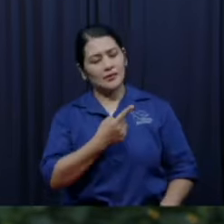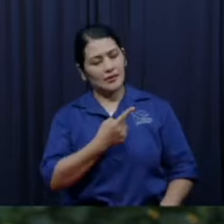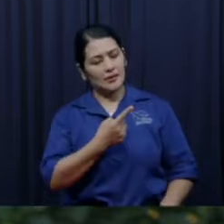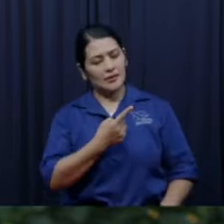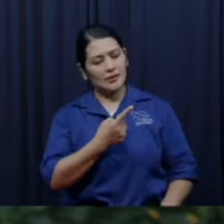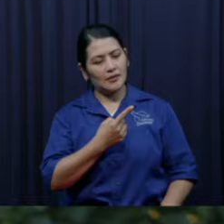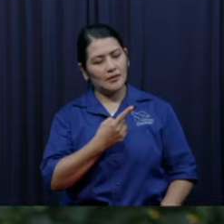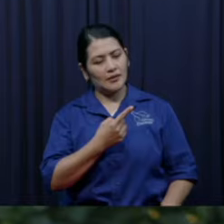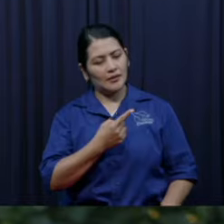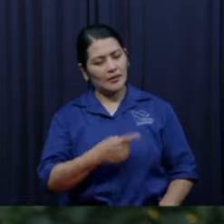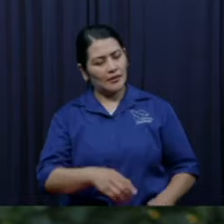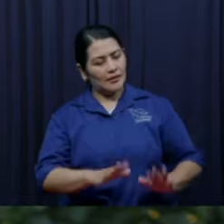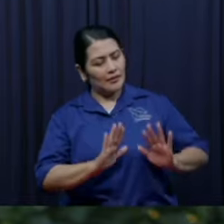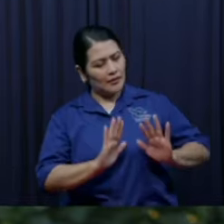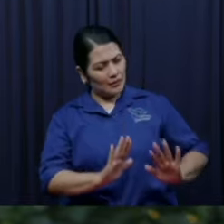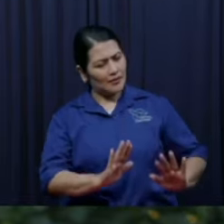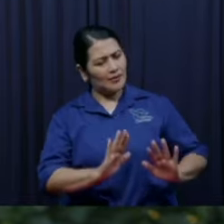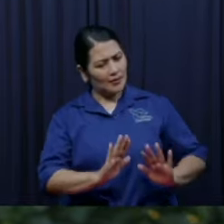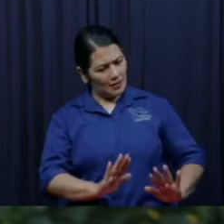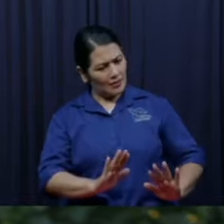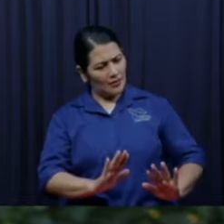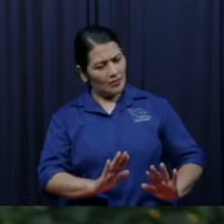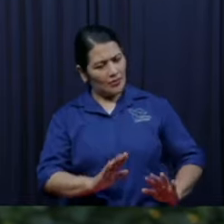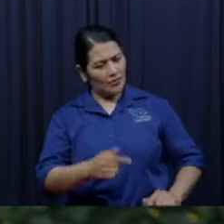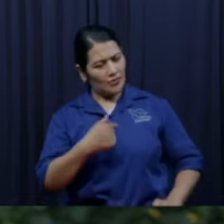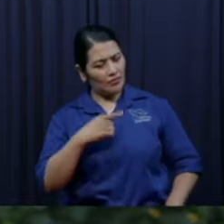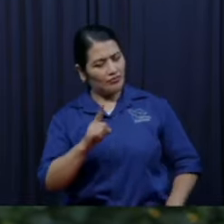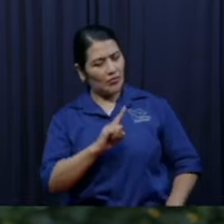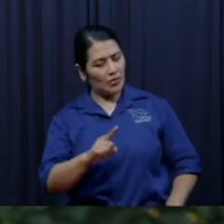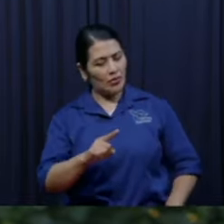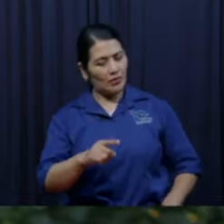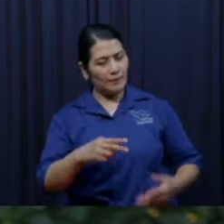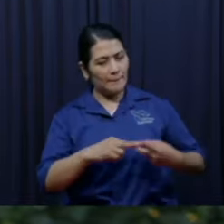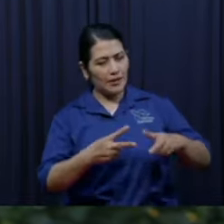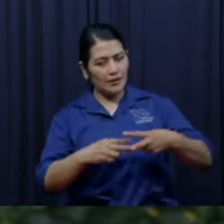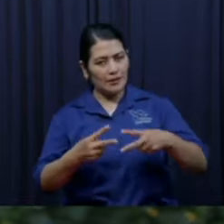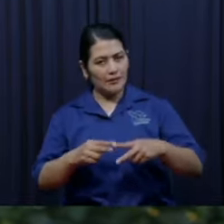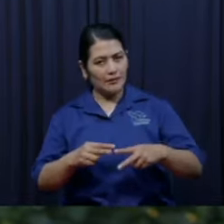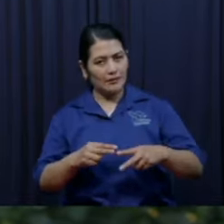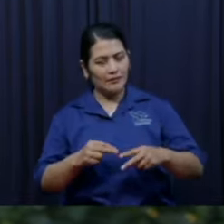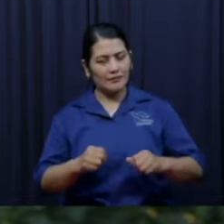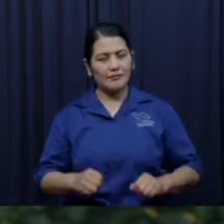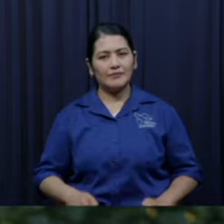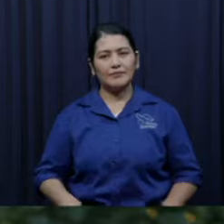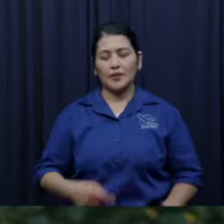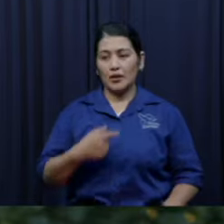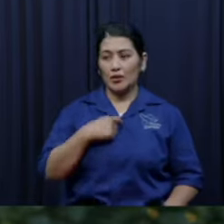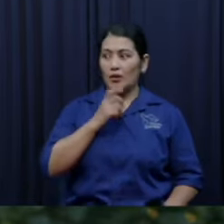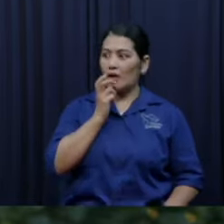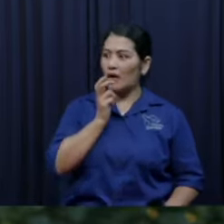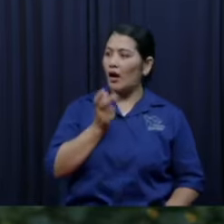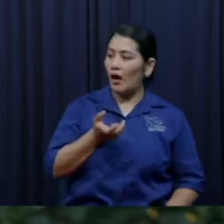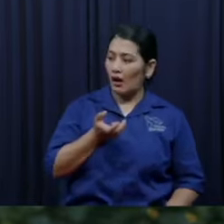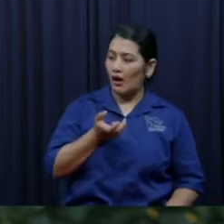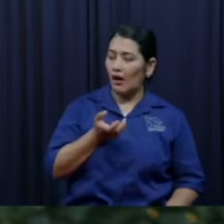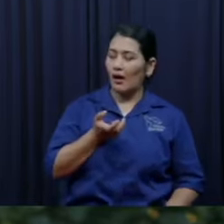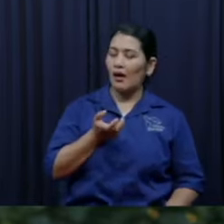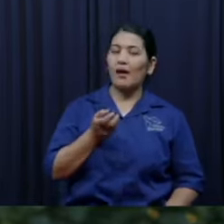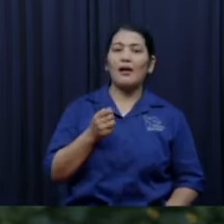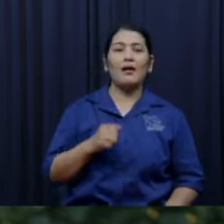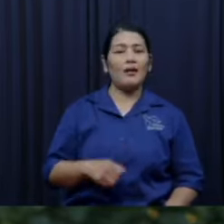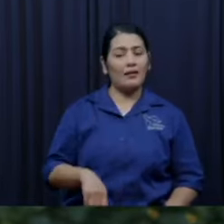dijo dos tres cosas y el otro se quedó silbando en la loma y le dije cuando me enseñas esos vos le dije esa forma de pelear